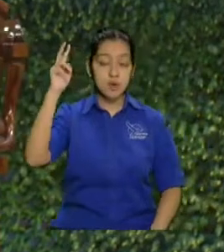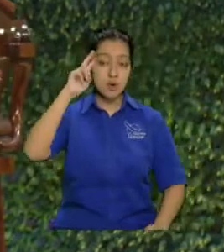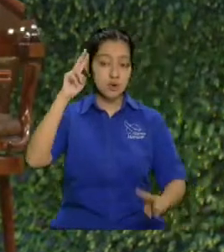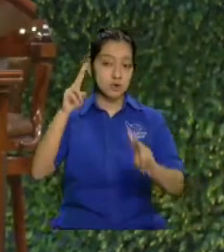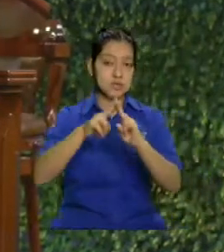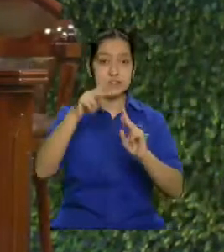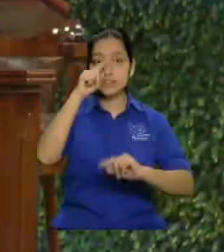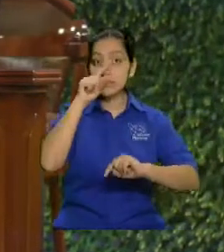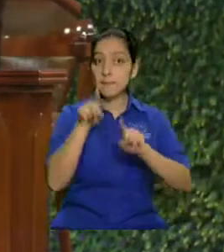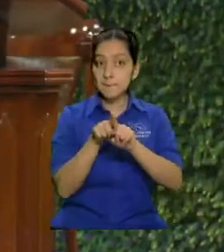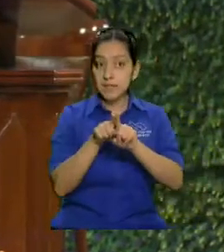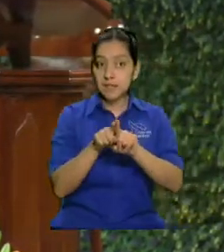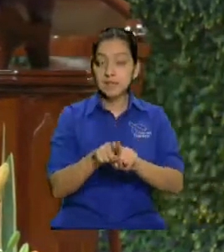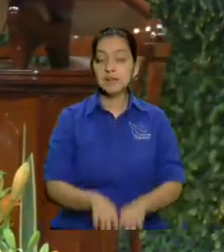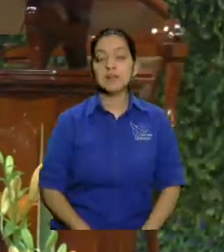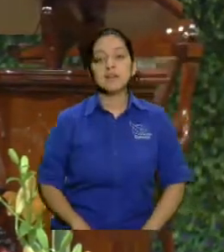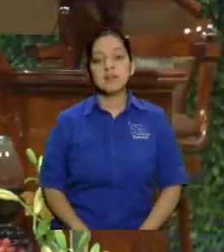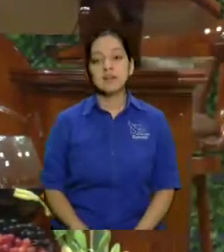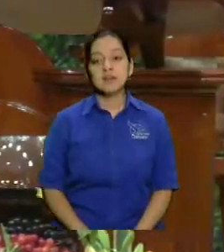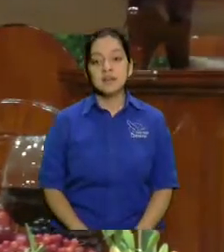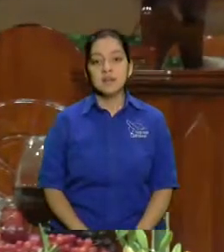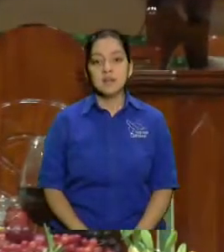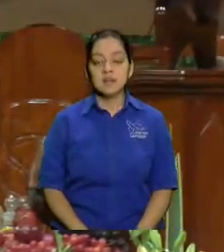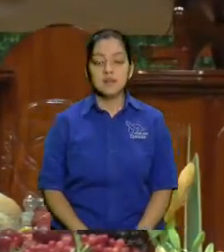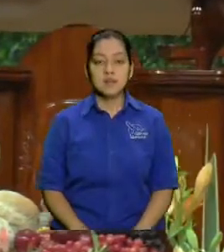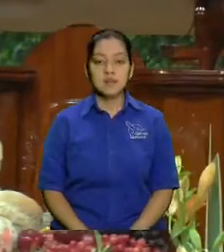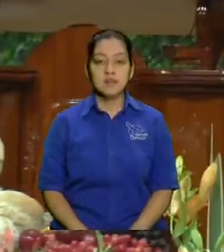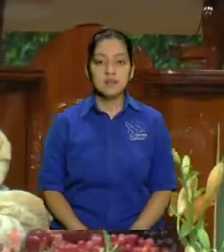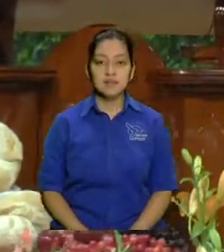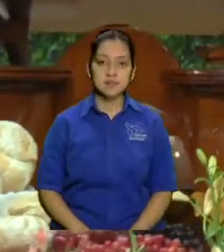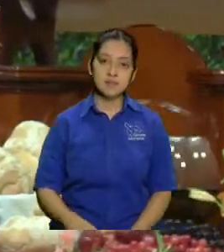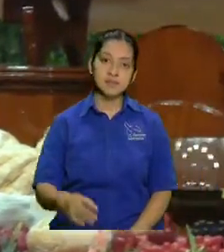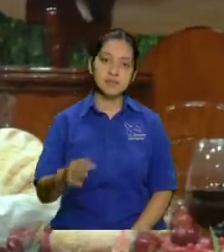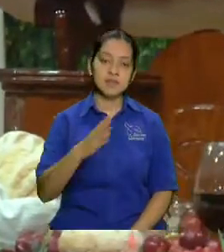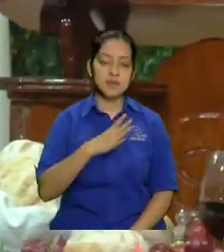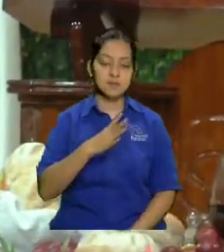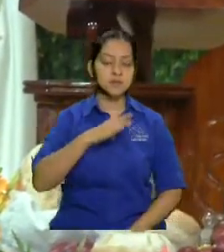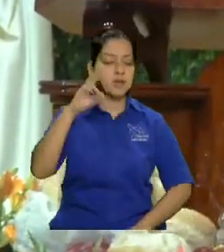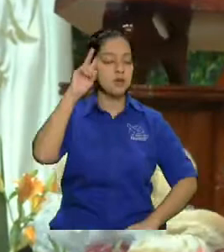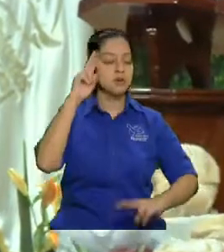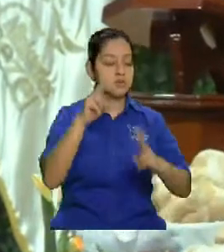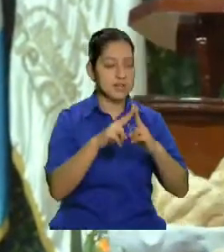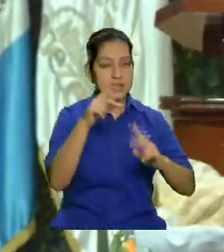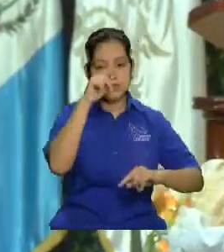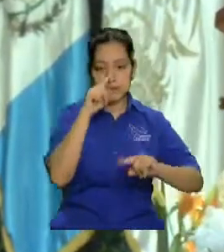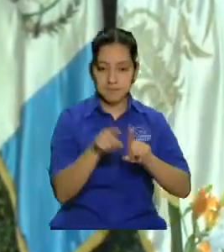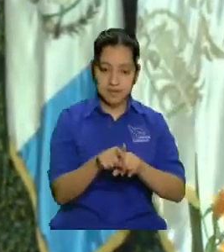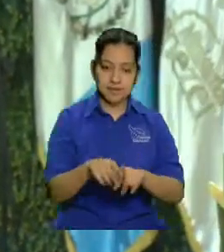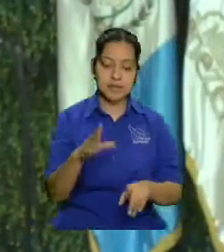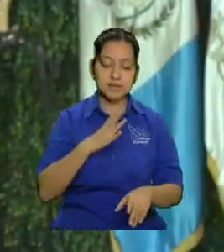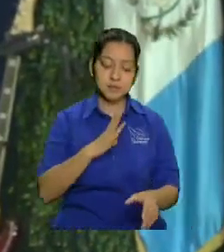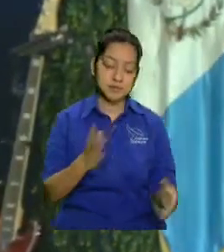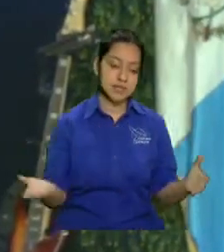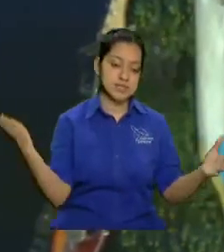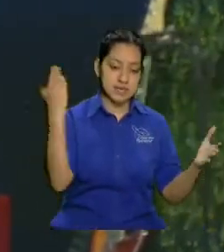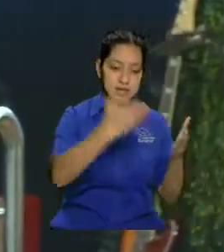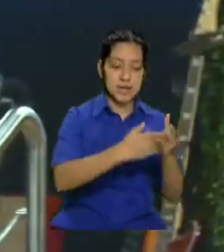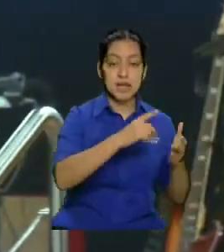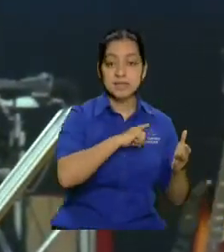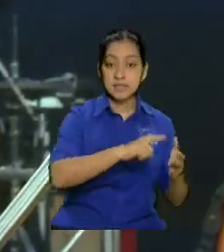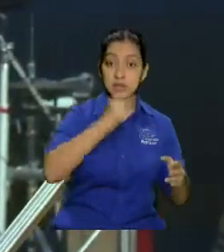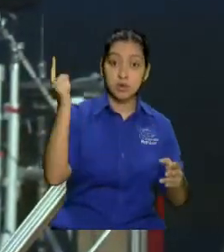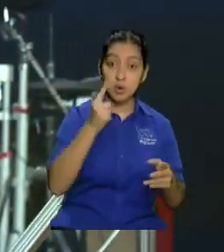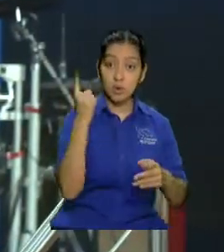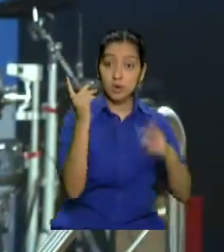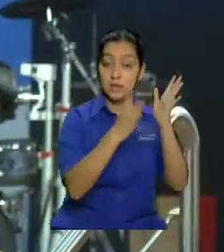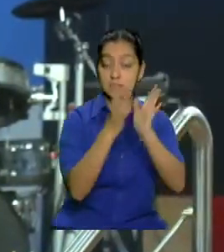ya me voy a dedicar a la puerta hogar, pero debemos de reconocer que nosotros tenemos que llegar a ser todo lo que Jesús es.